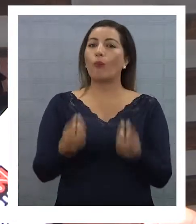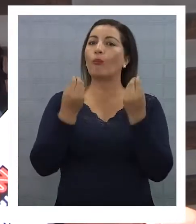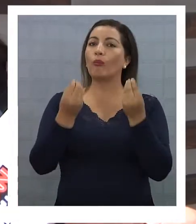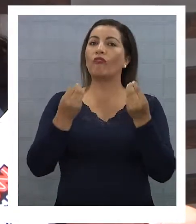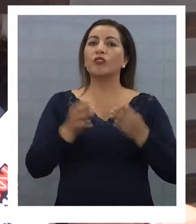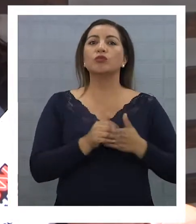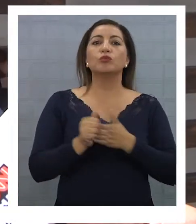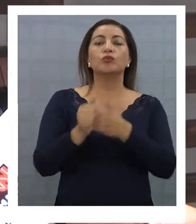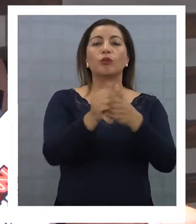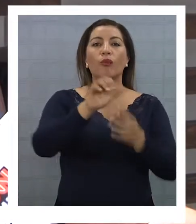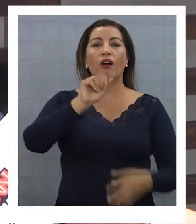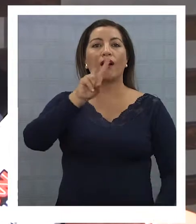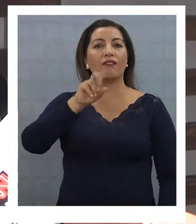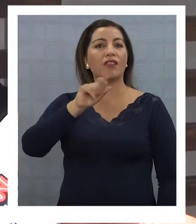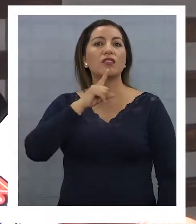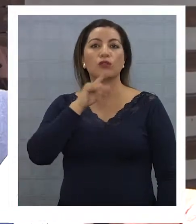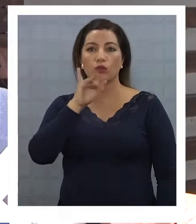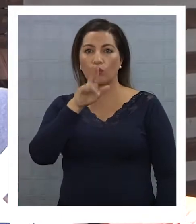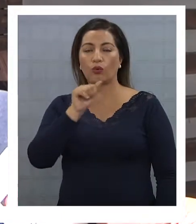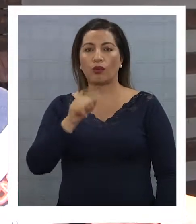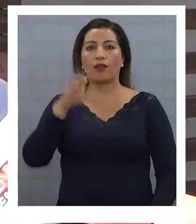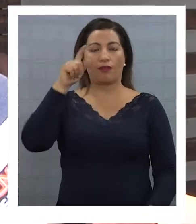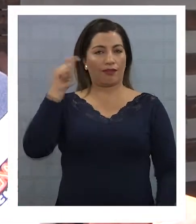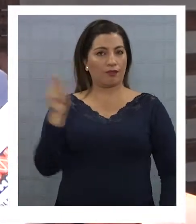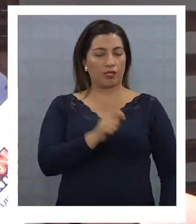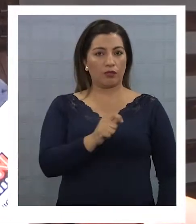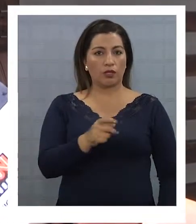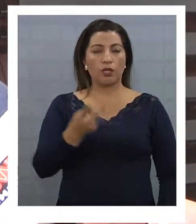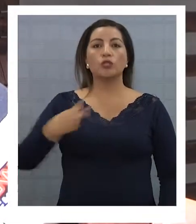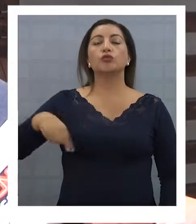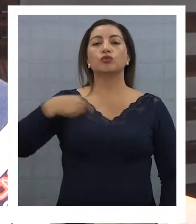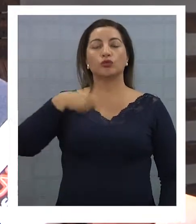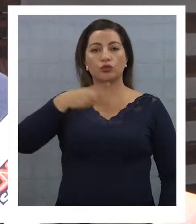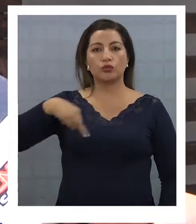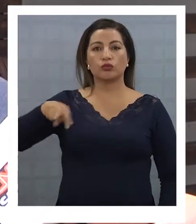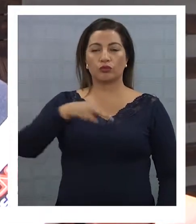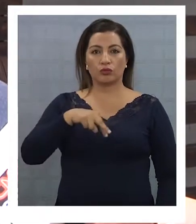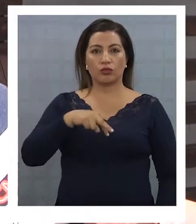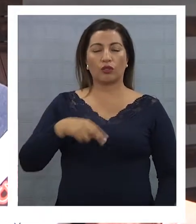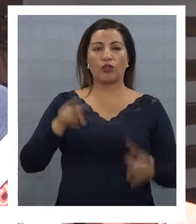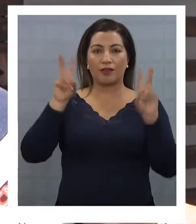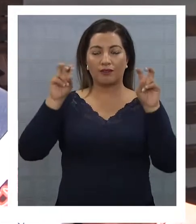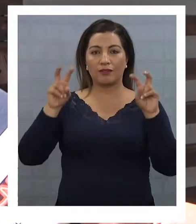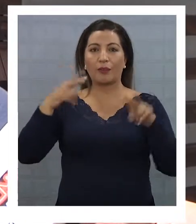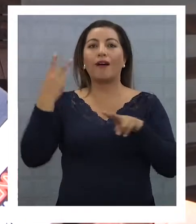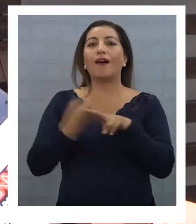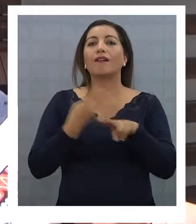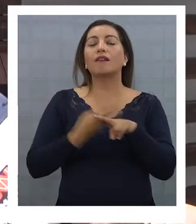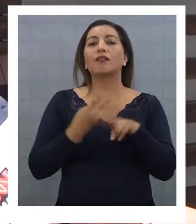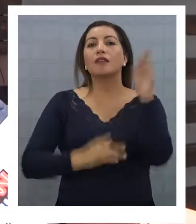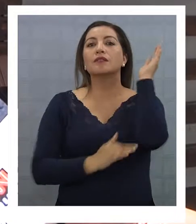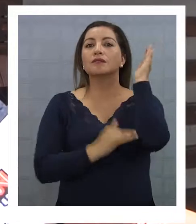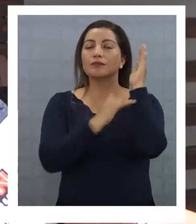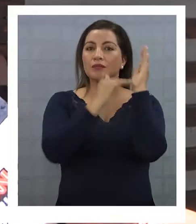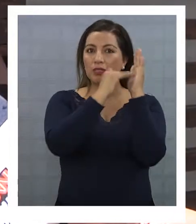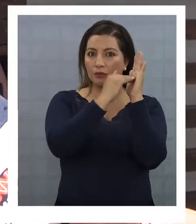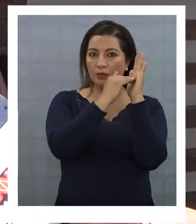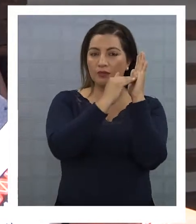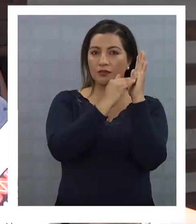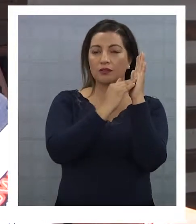de aventura acá en Iquique, en la región de Tarapacá. Pero como corredora de propiedades, al arrendar departamentos para hacer